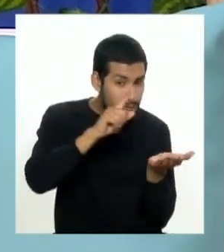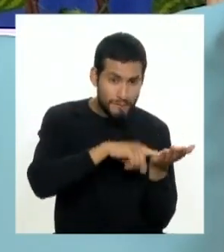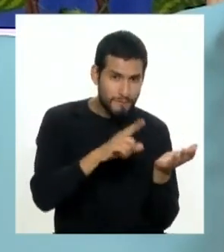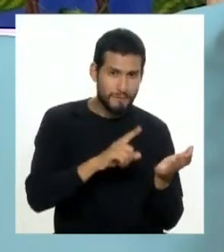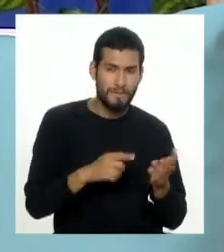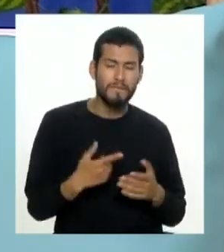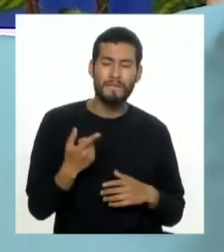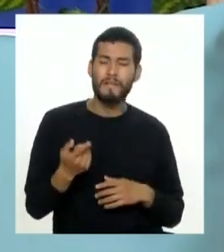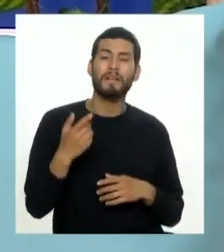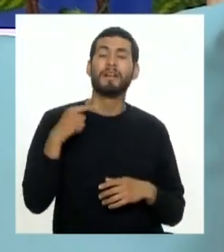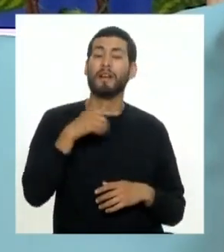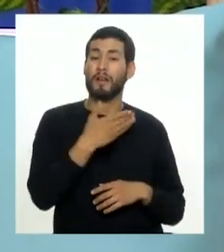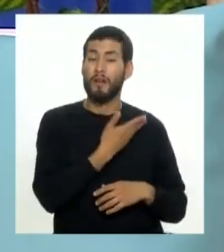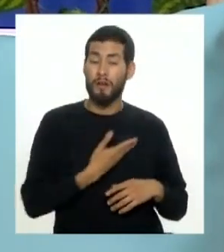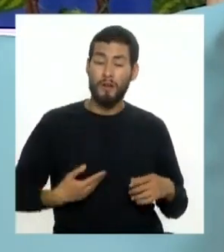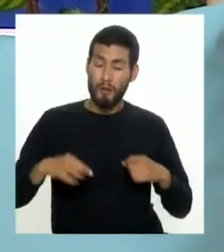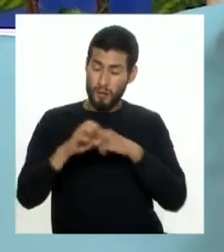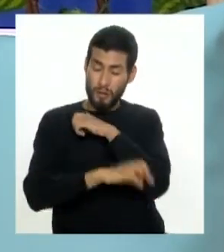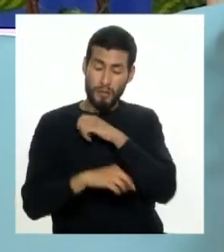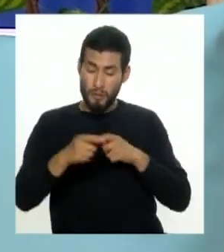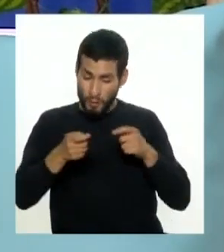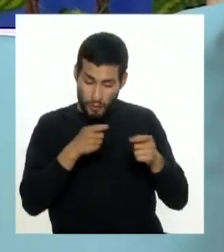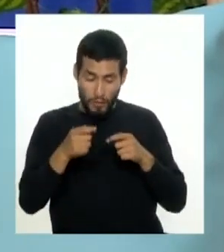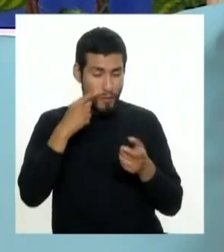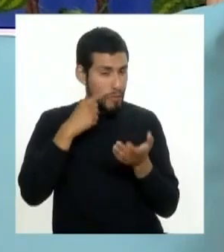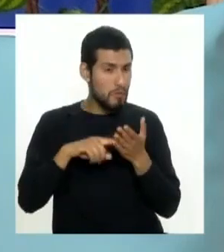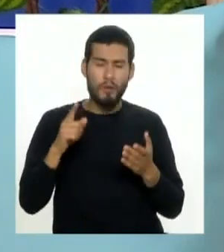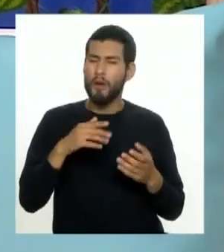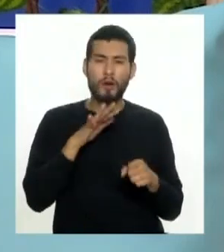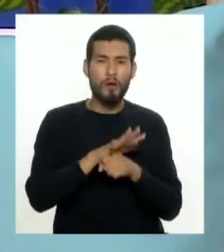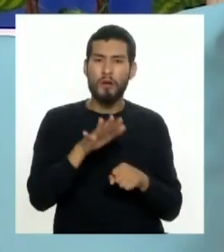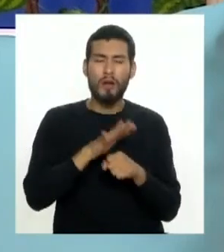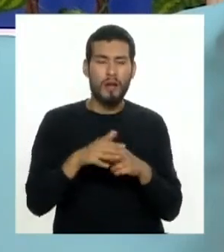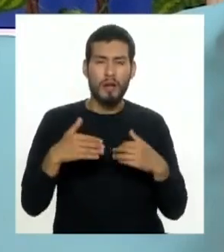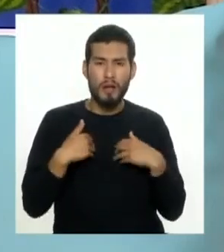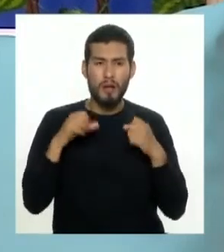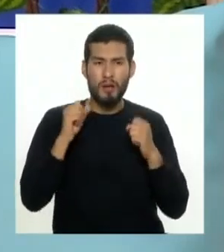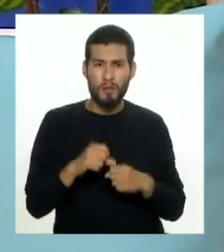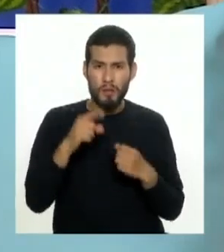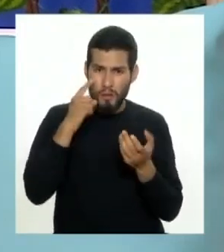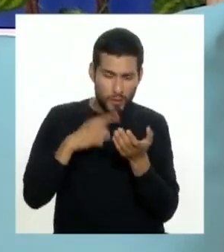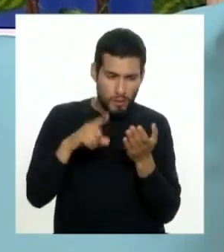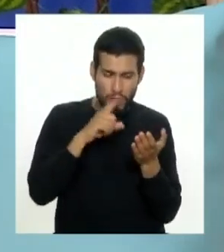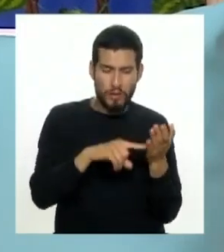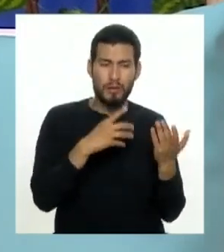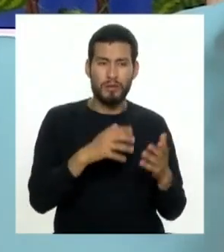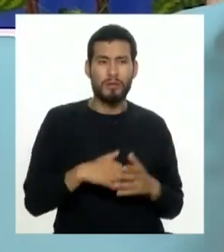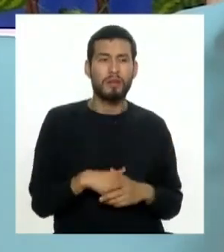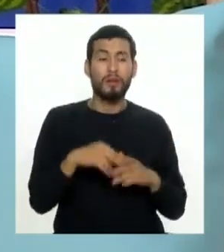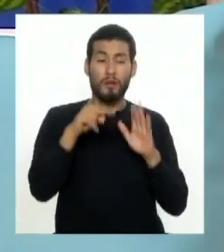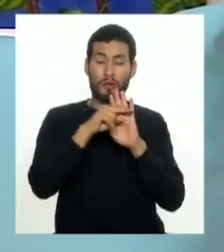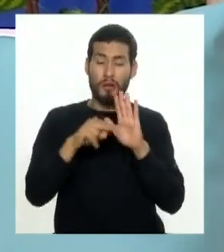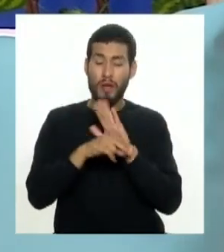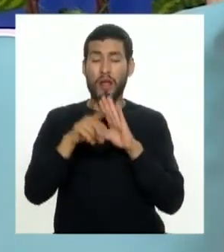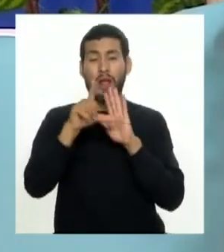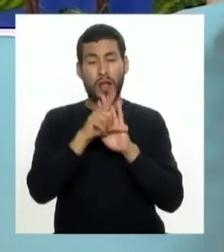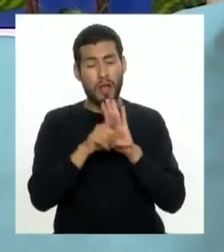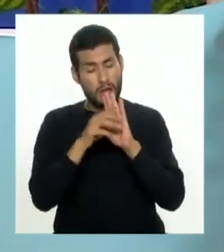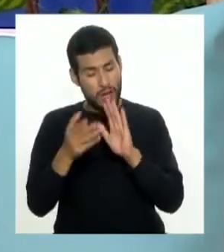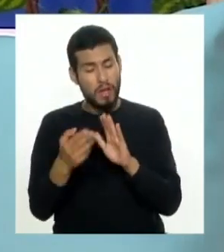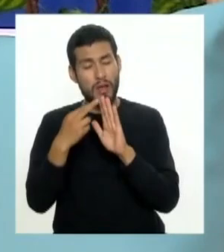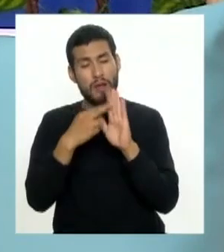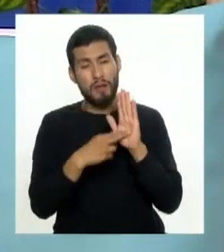entidad del estado que debe fiscalizar tiene los suficientes recursos para llevar a cabo esa tarea normas hay leyes hay